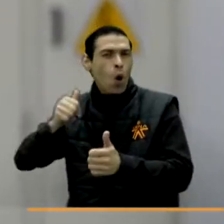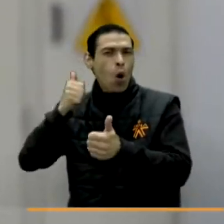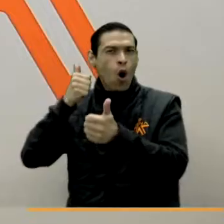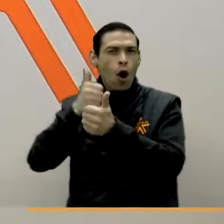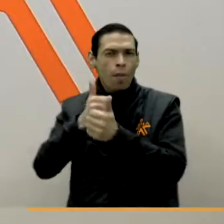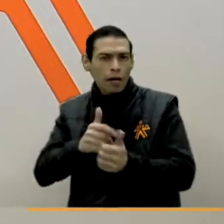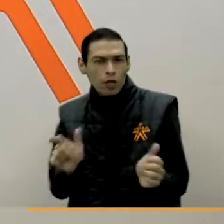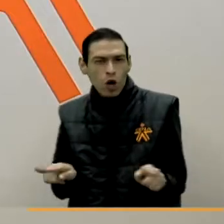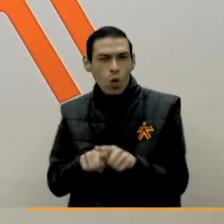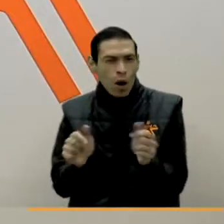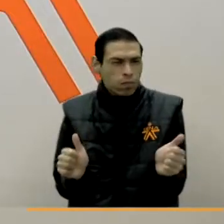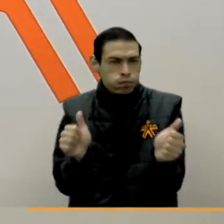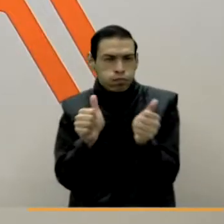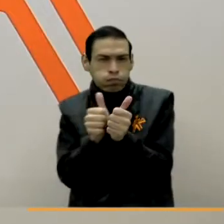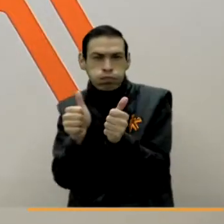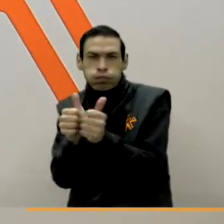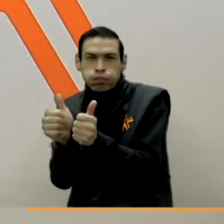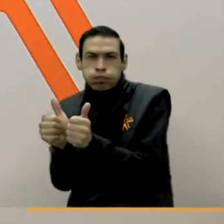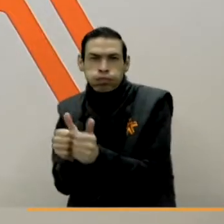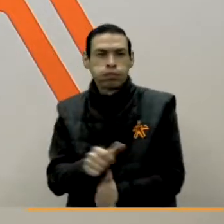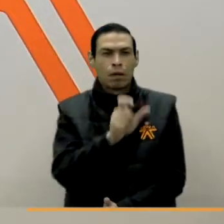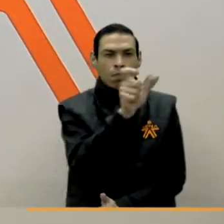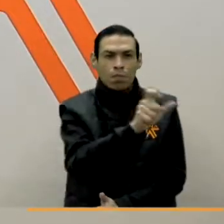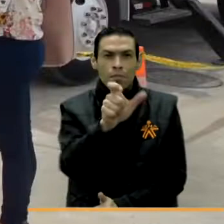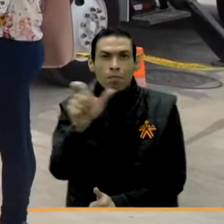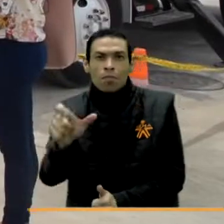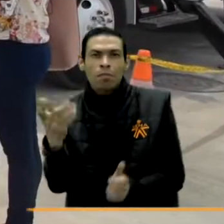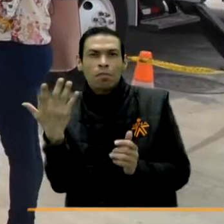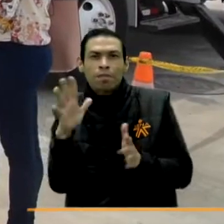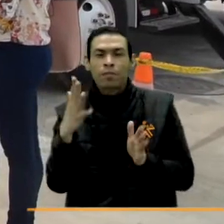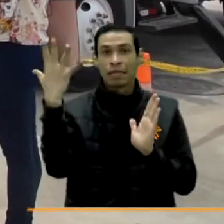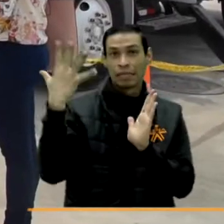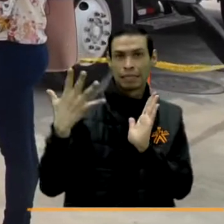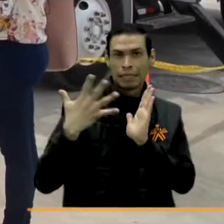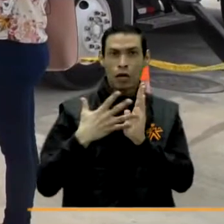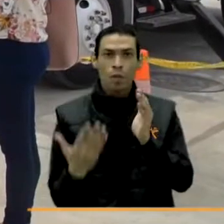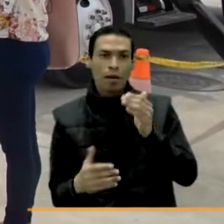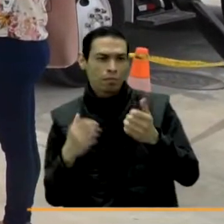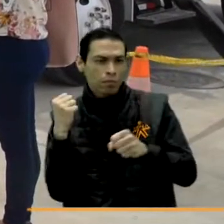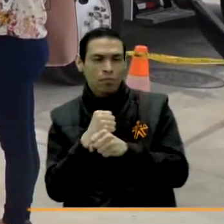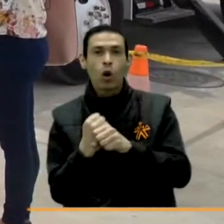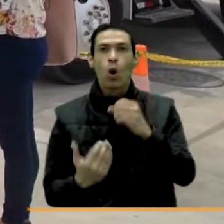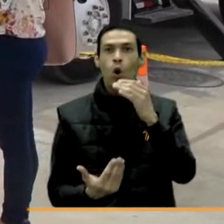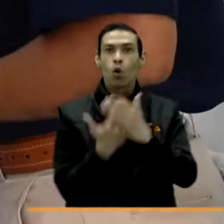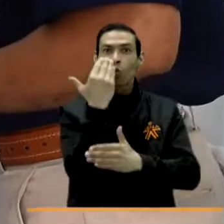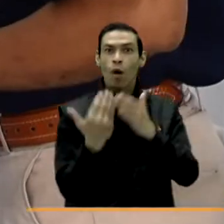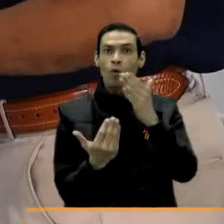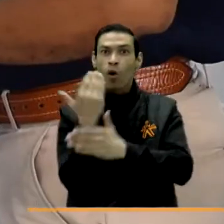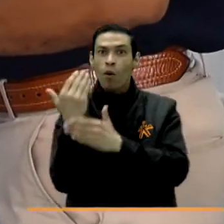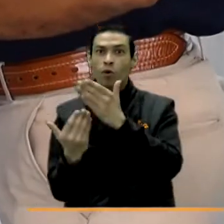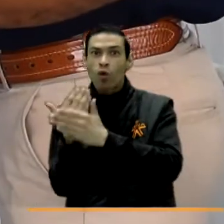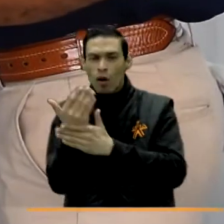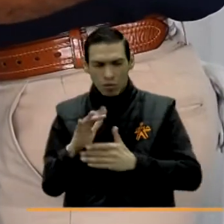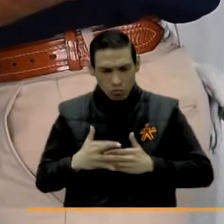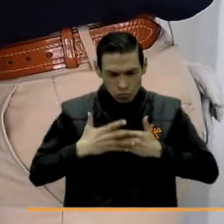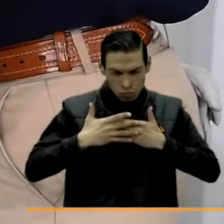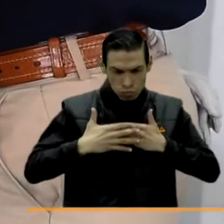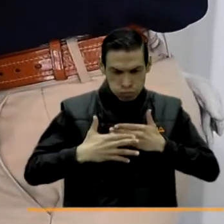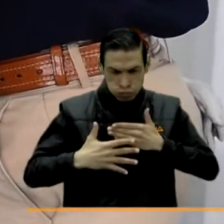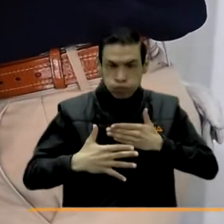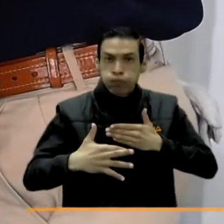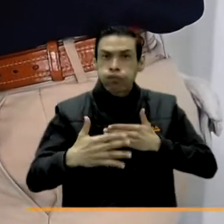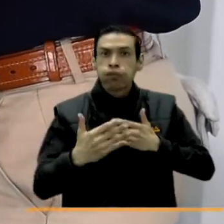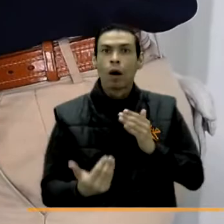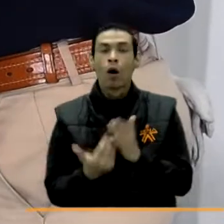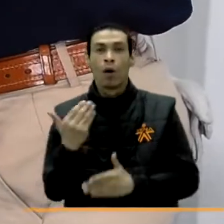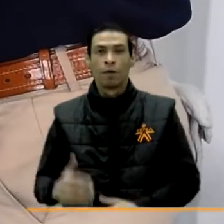acompañaremos el reclutamiento de cerca de 5 mil nuevos empleos que se generará en los próximos cinco años.